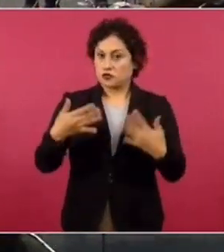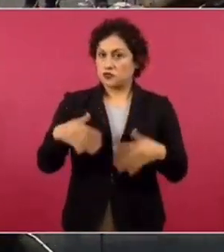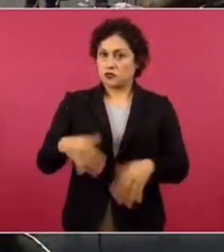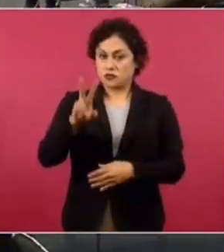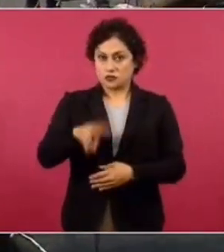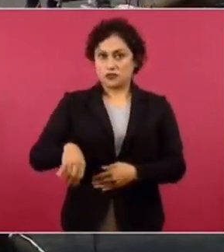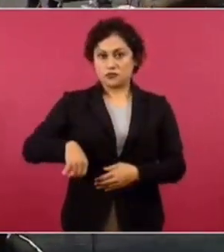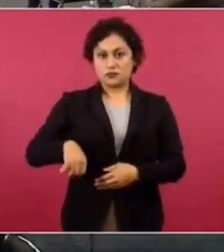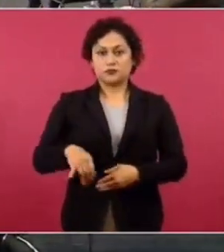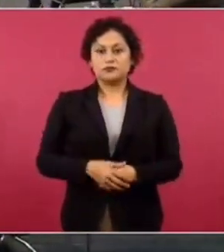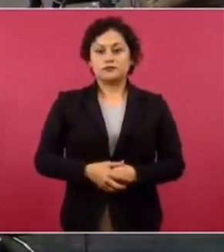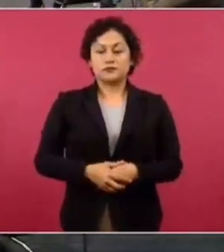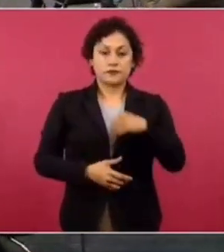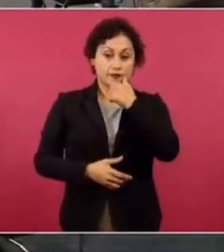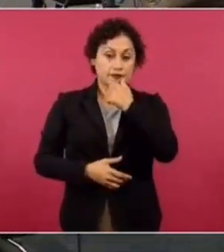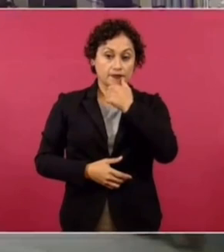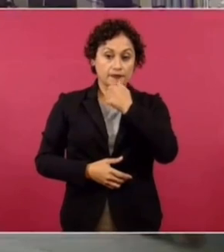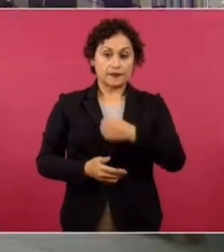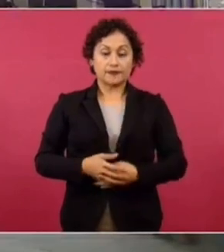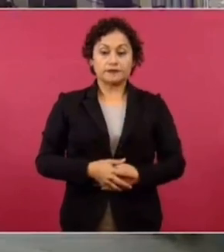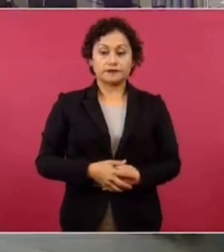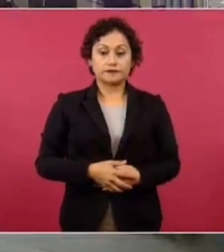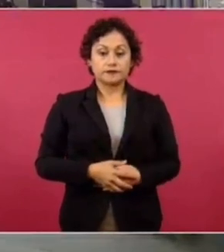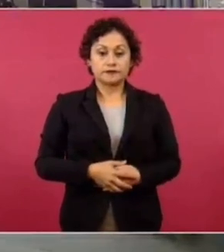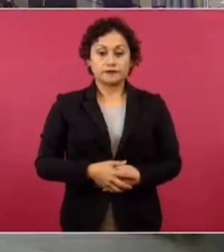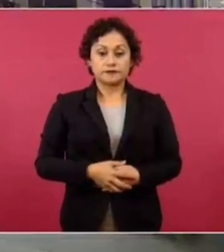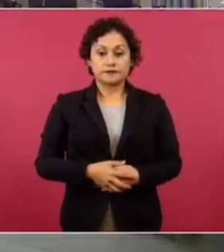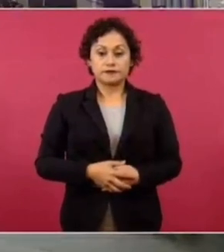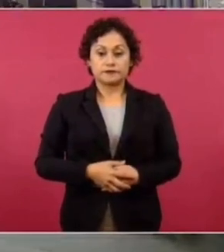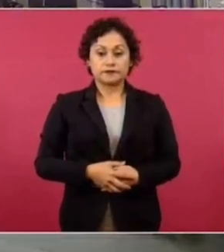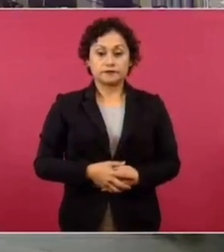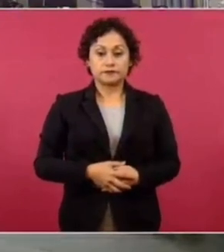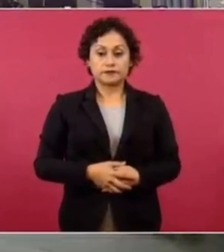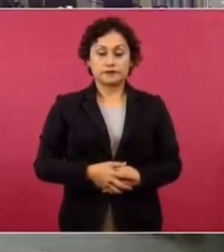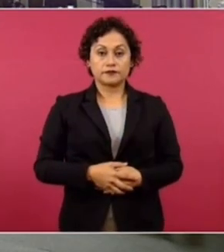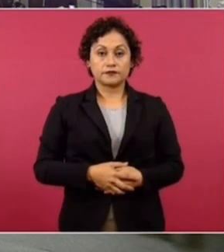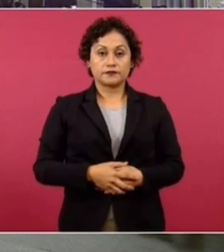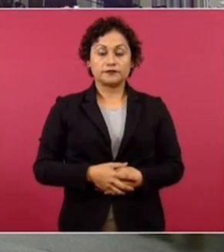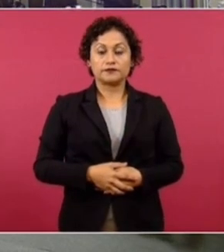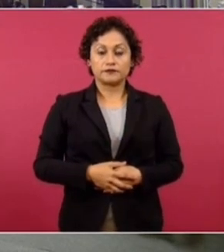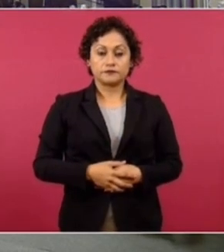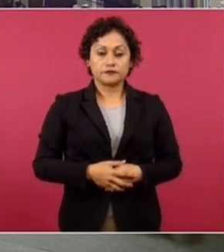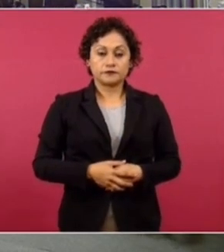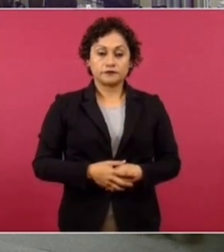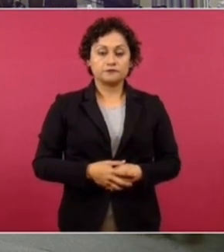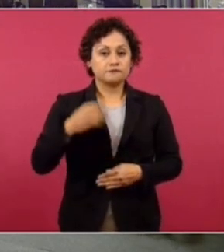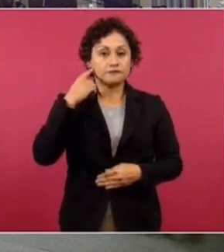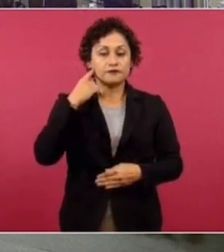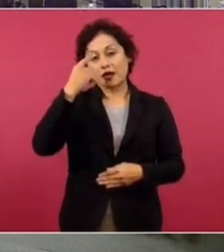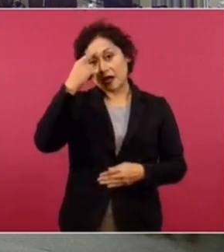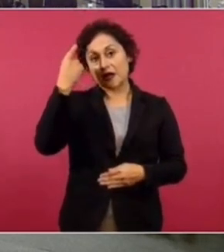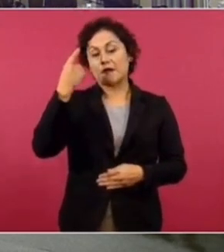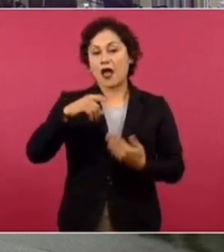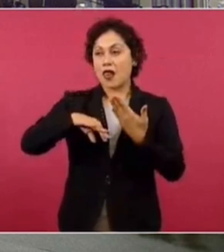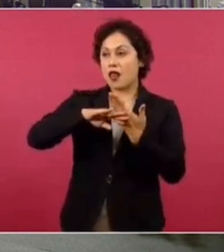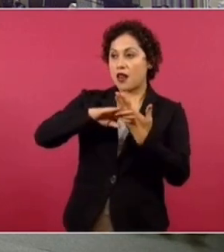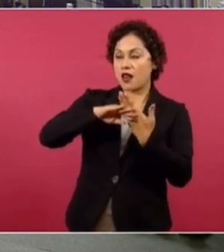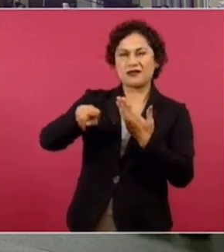terminar el año, para que no nos esté queriendo arrinconar. ¿Cómo se llama este artículo 19?